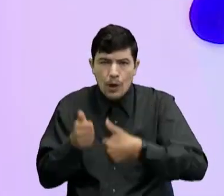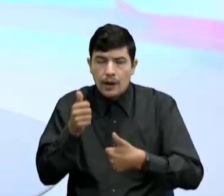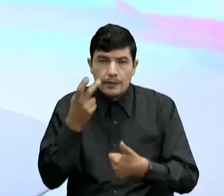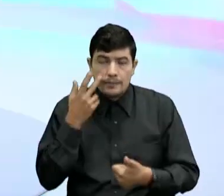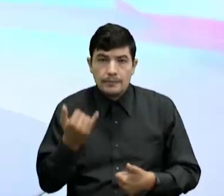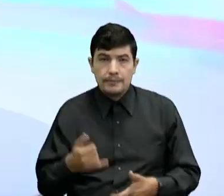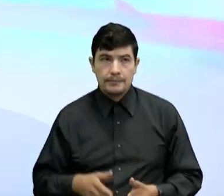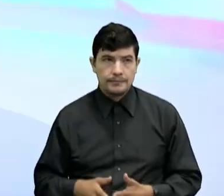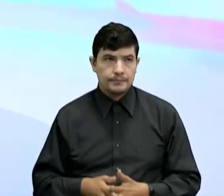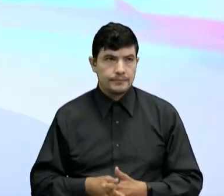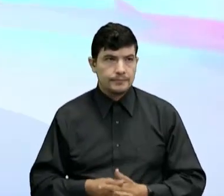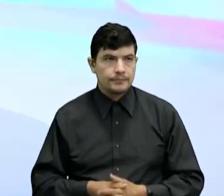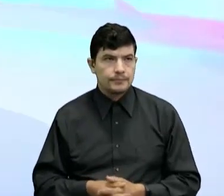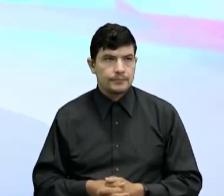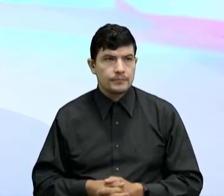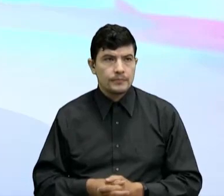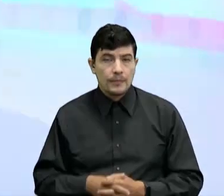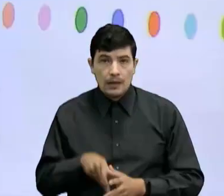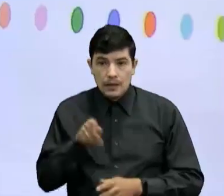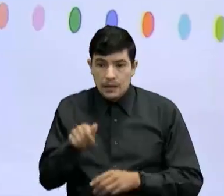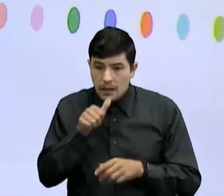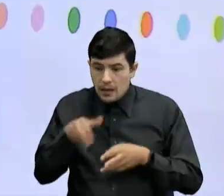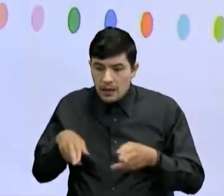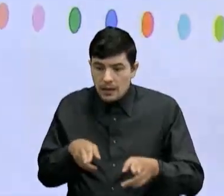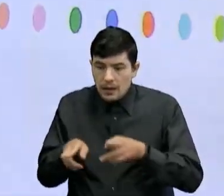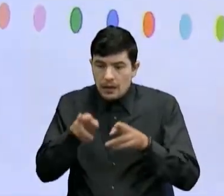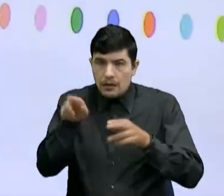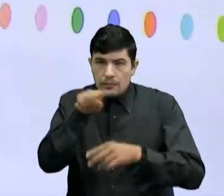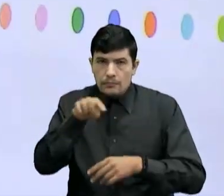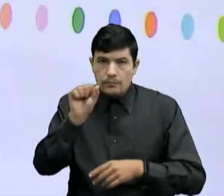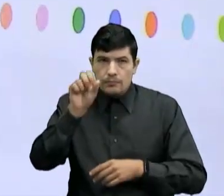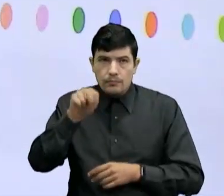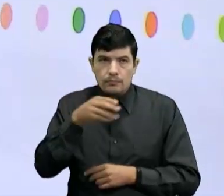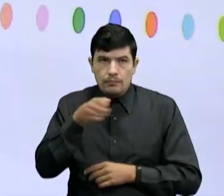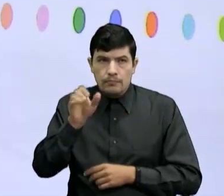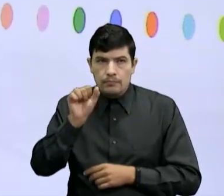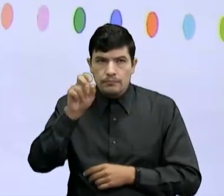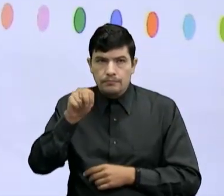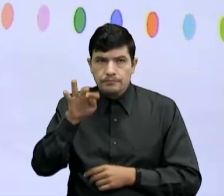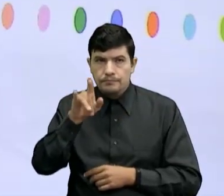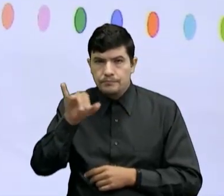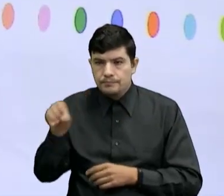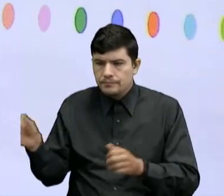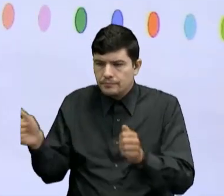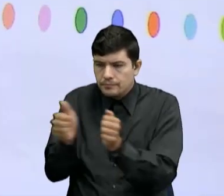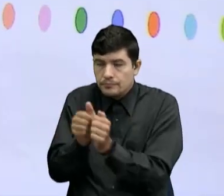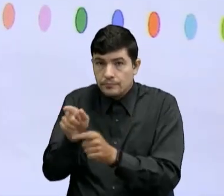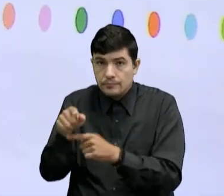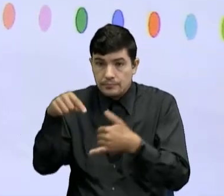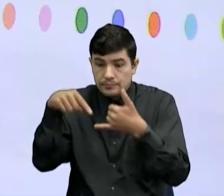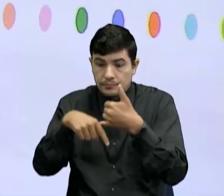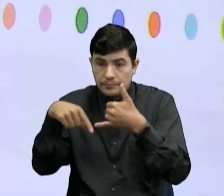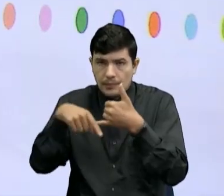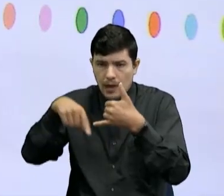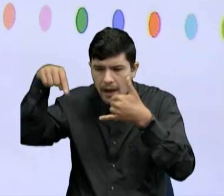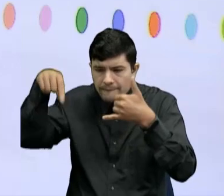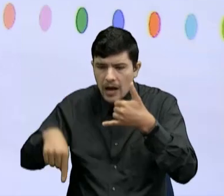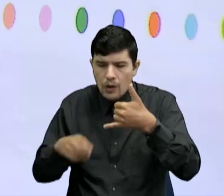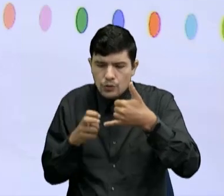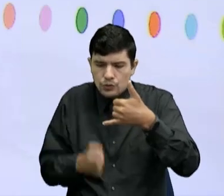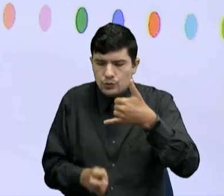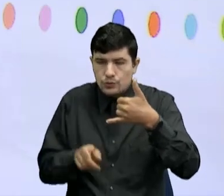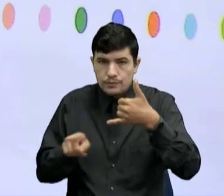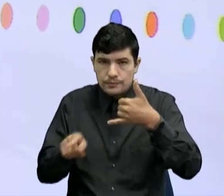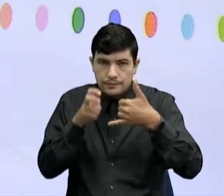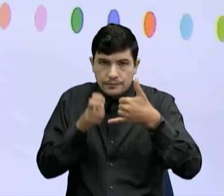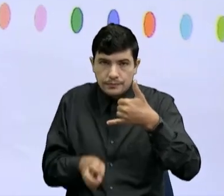es? desembocadura De la quebrada San Antonio Al lado de Leticia Abajo la triple frontera Correcto Abajo en el sur En las paticas